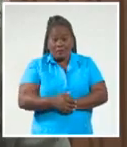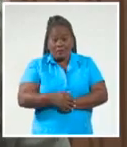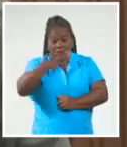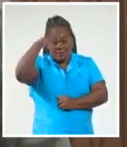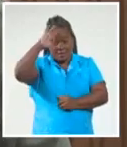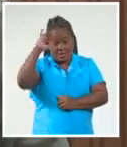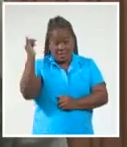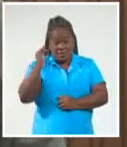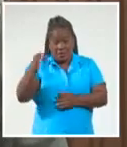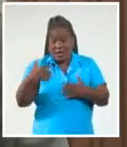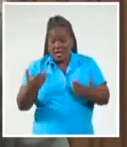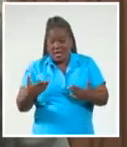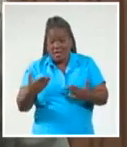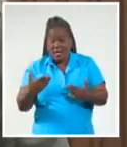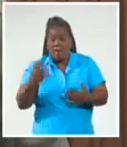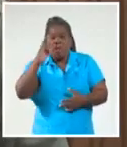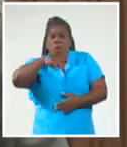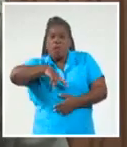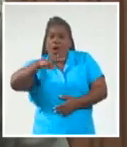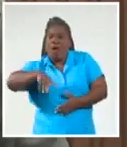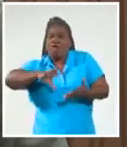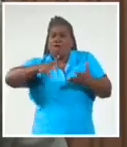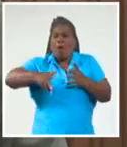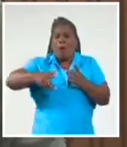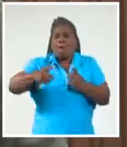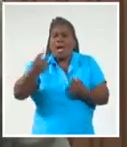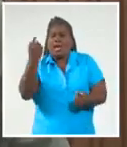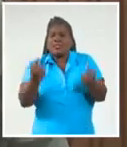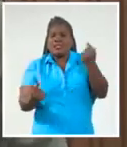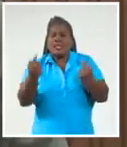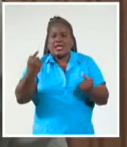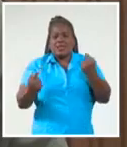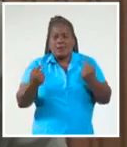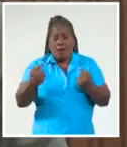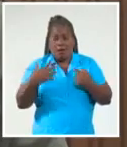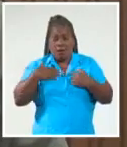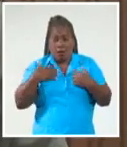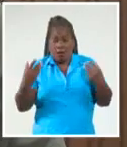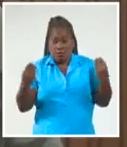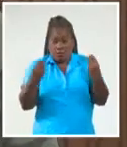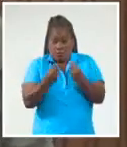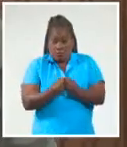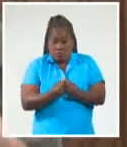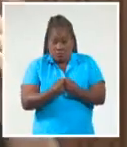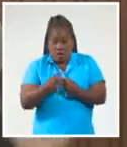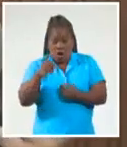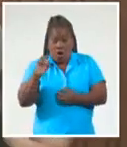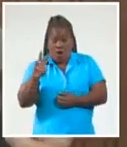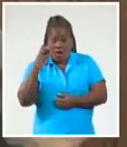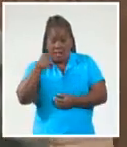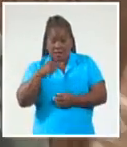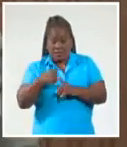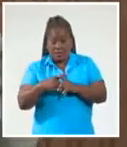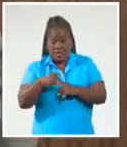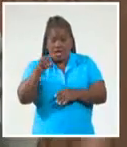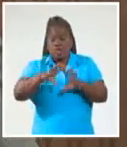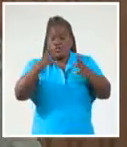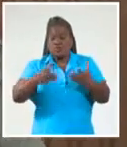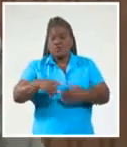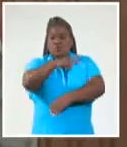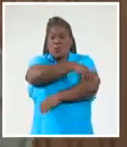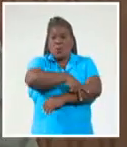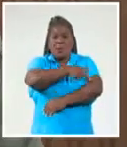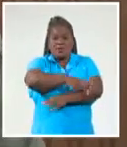construir una alternativa que es la COVAX, que es nuestra Unión por el Internacionalismo de la Vacuna, en que todos los países del mundo, realmente